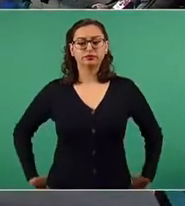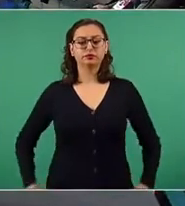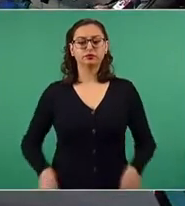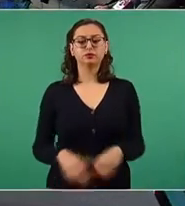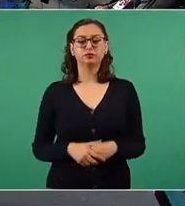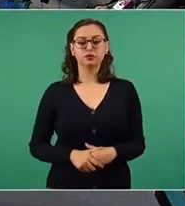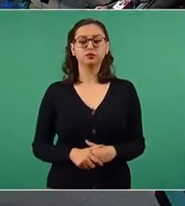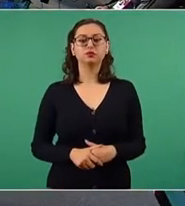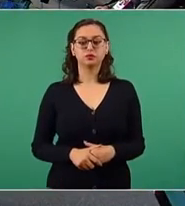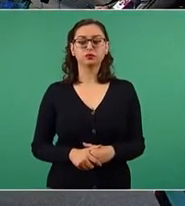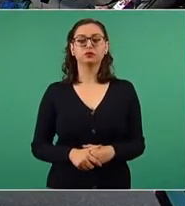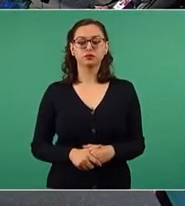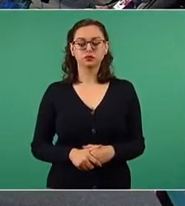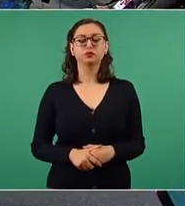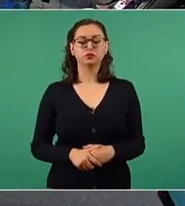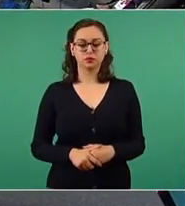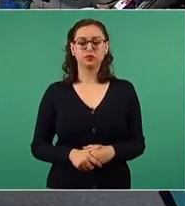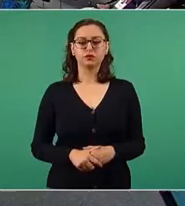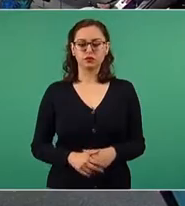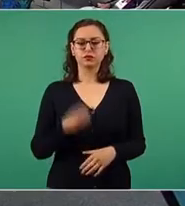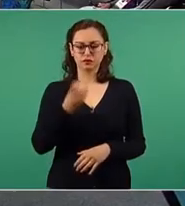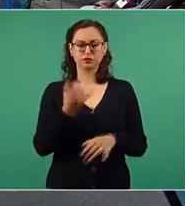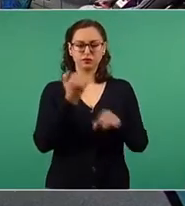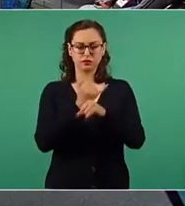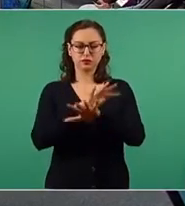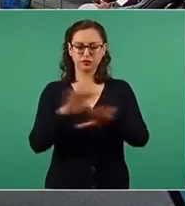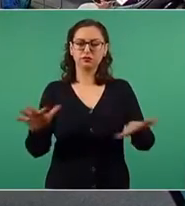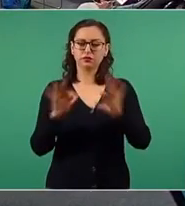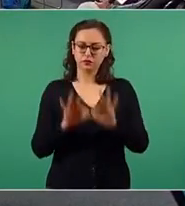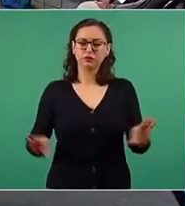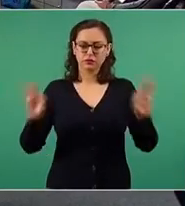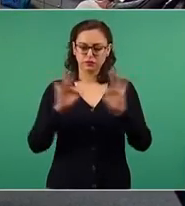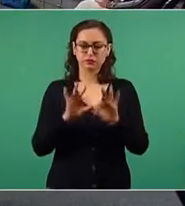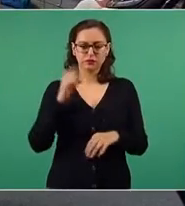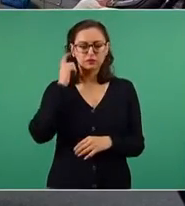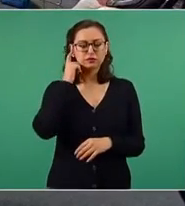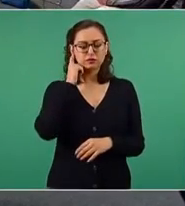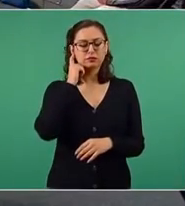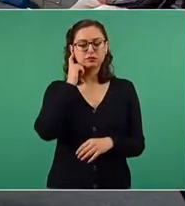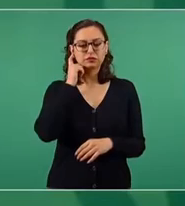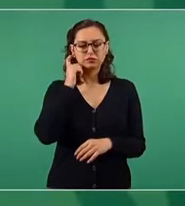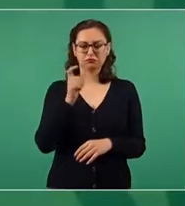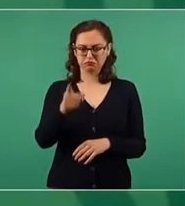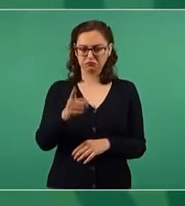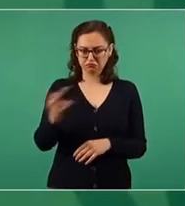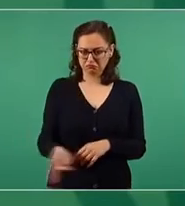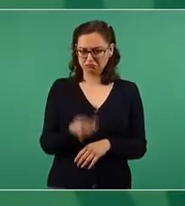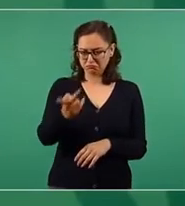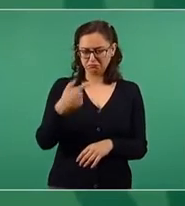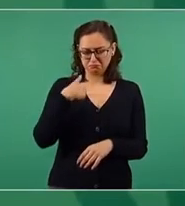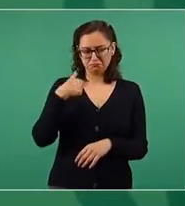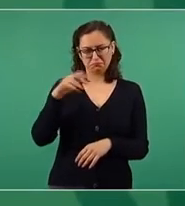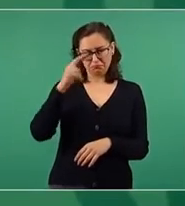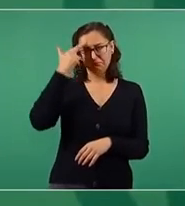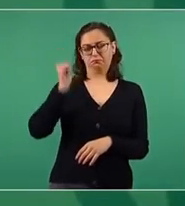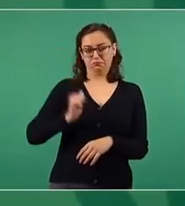Sí, pero quería informar eso a partir de lo que tú estás planteando, de